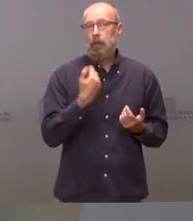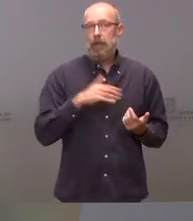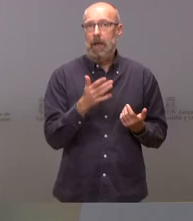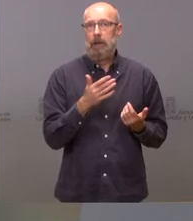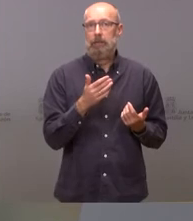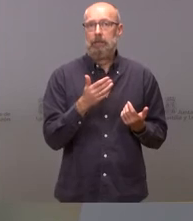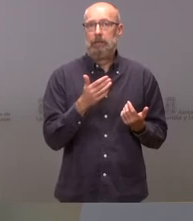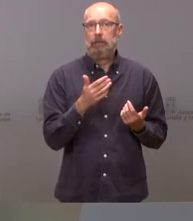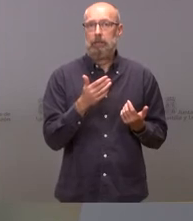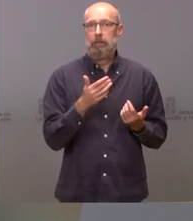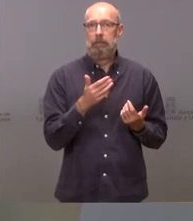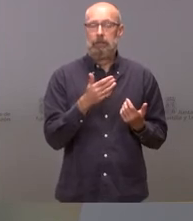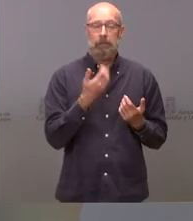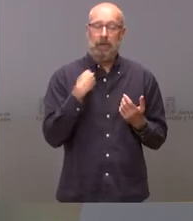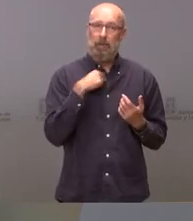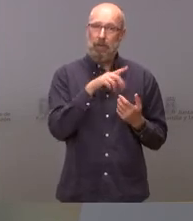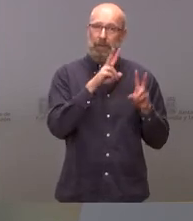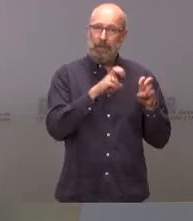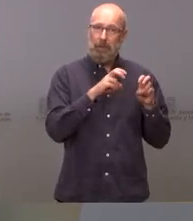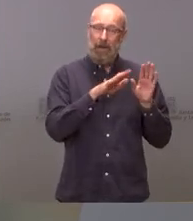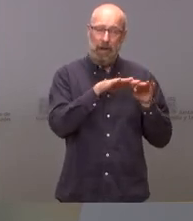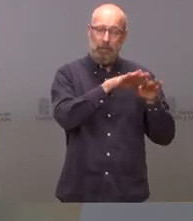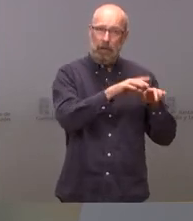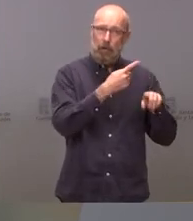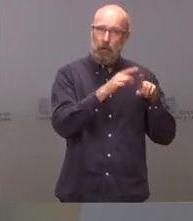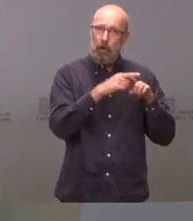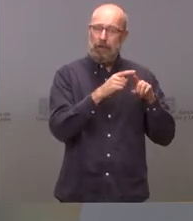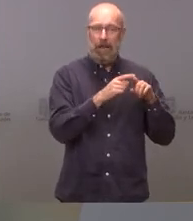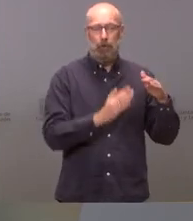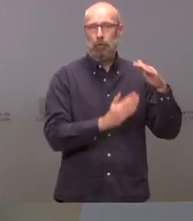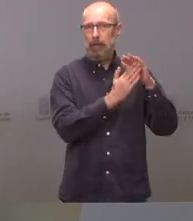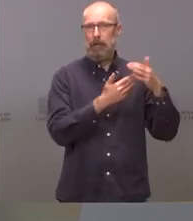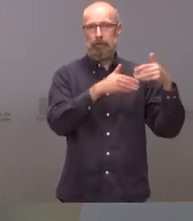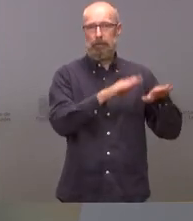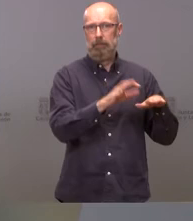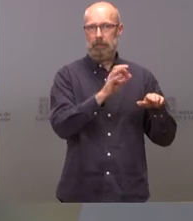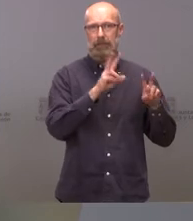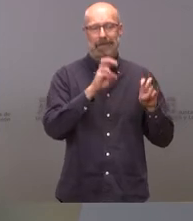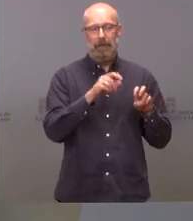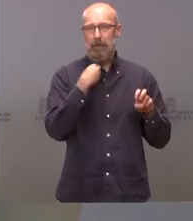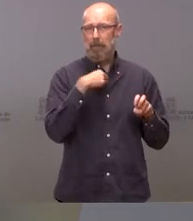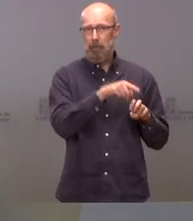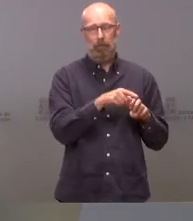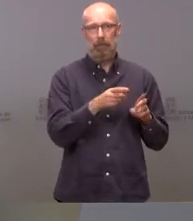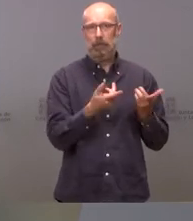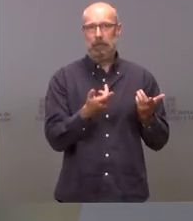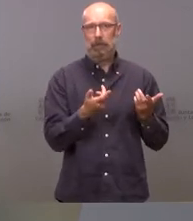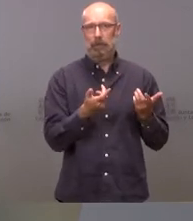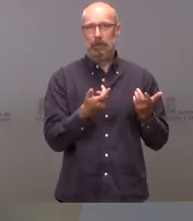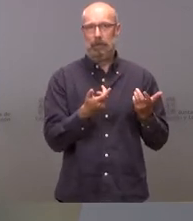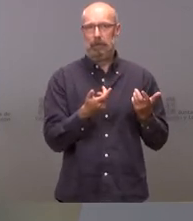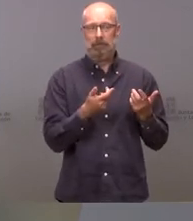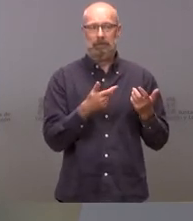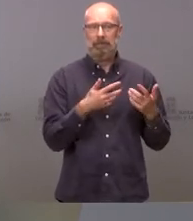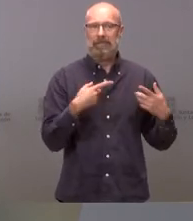servicios territoriales la suspensión de todo tipo de autorizaciones en relación a la caza del lobo por tanto sobre esa base no tiene que haber